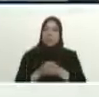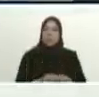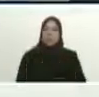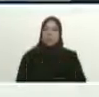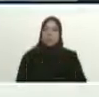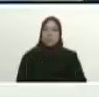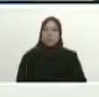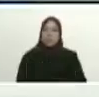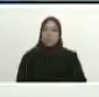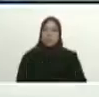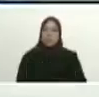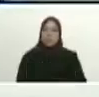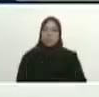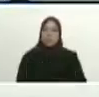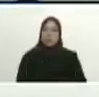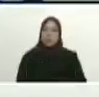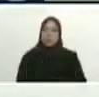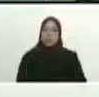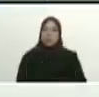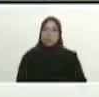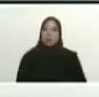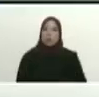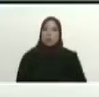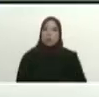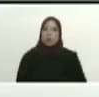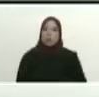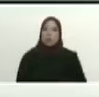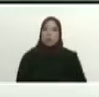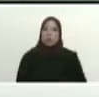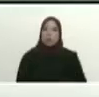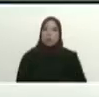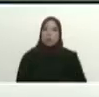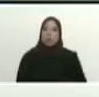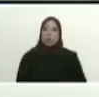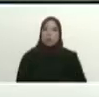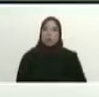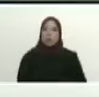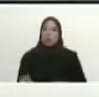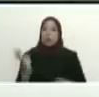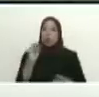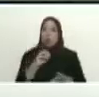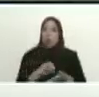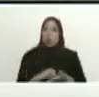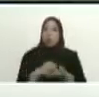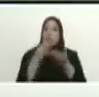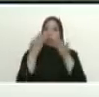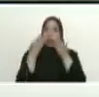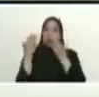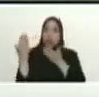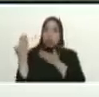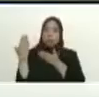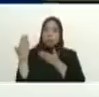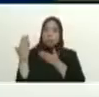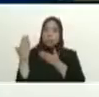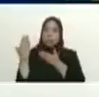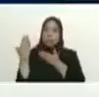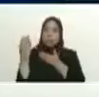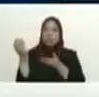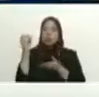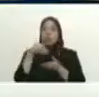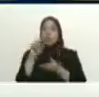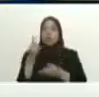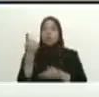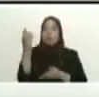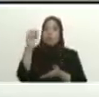estuvimos otra vez allí en el palacio de Planalto una vez más